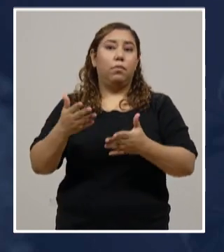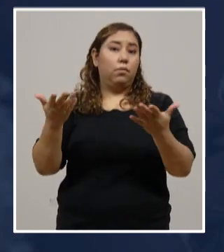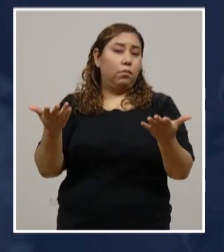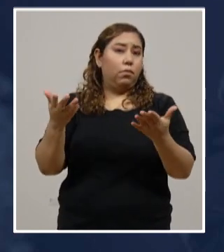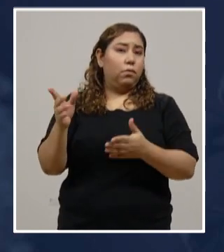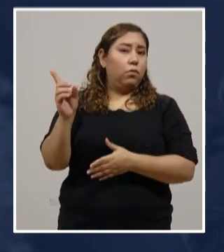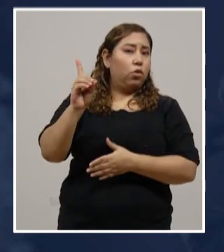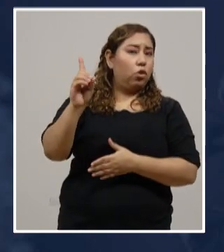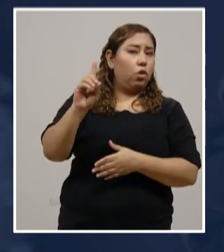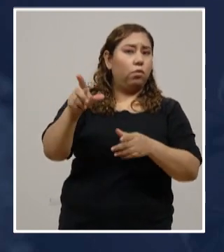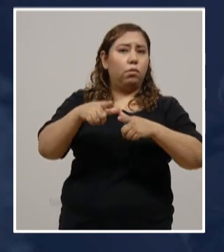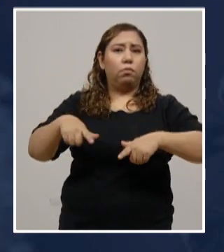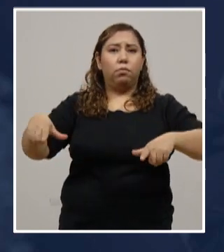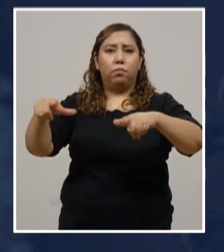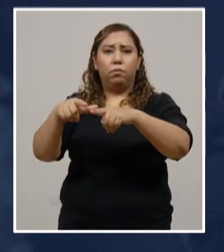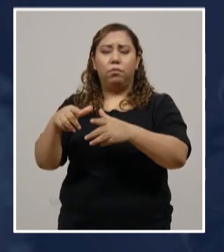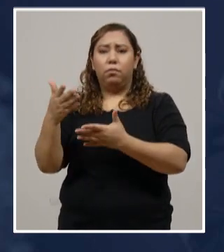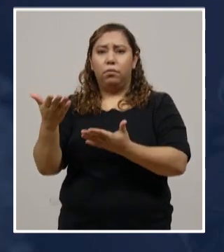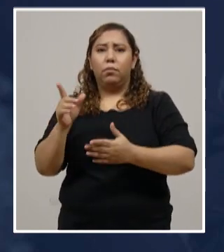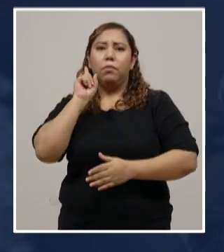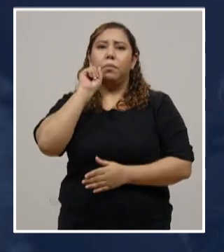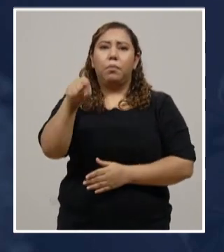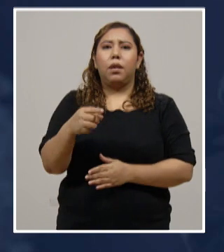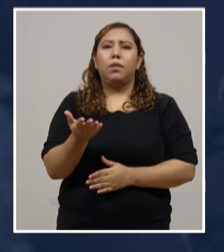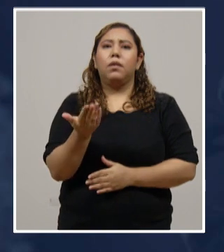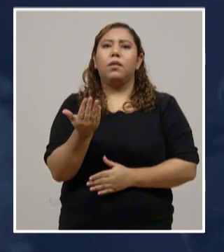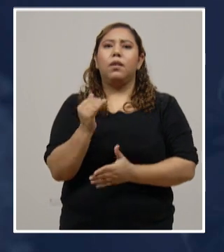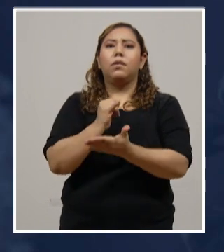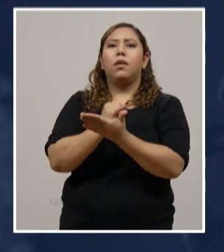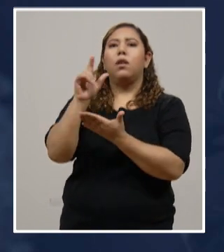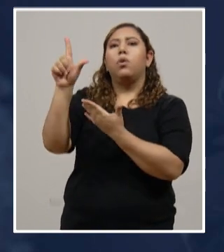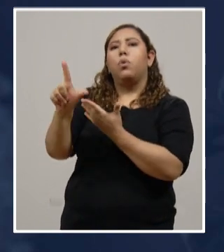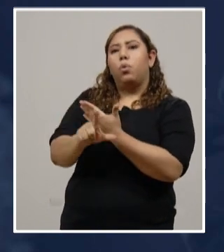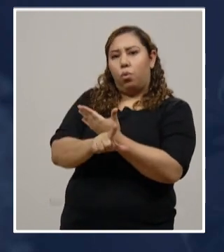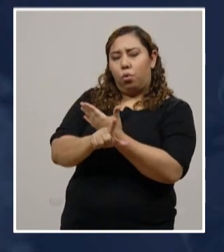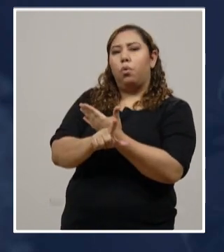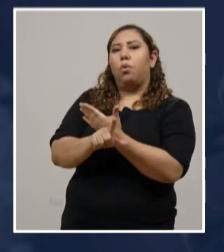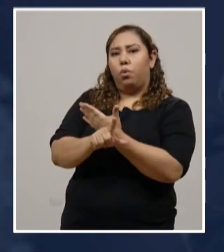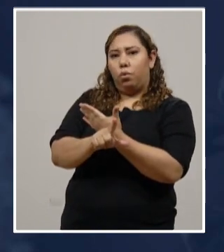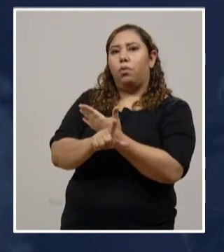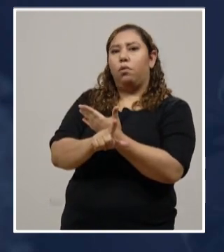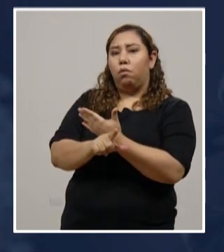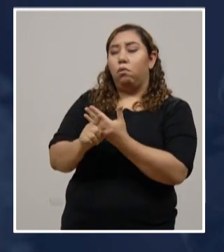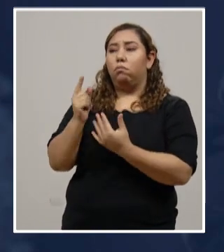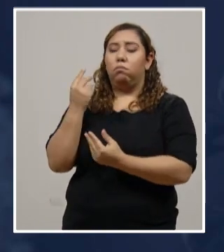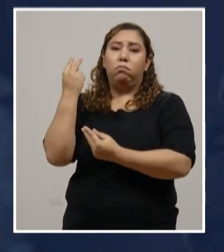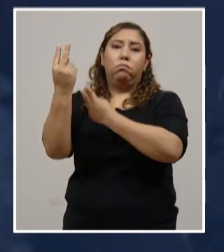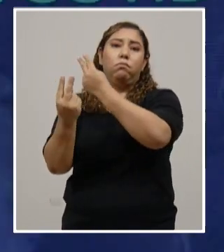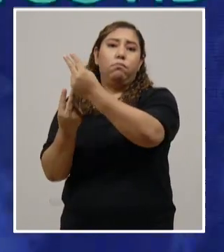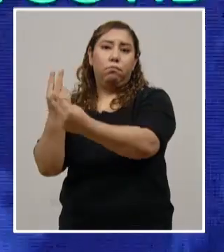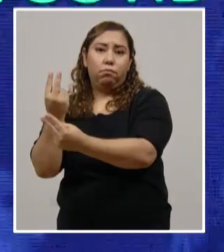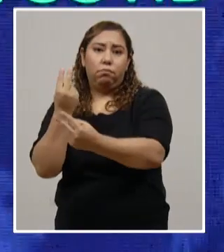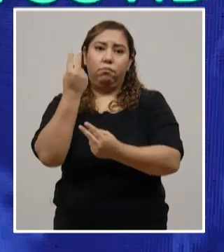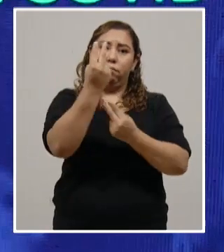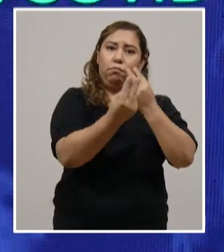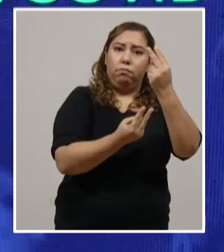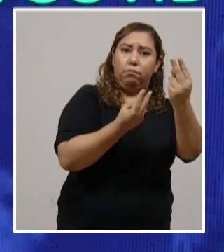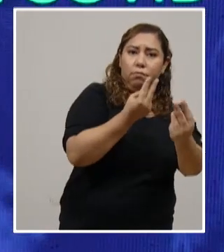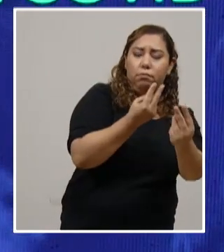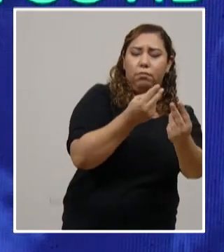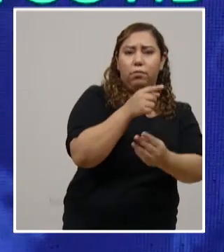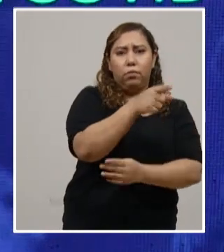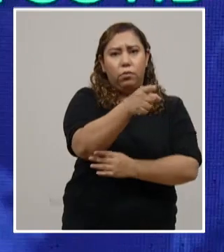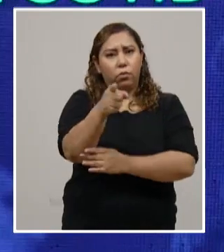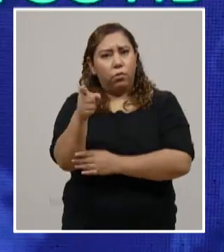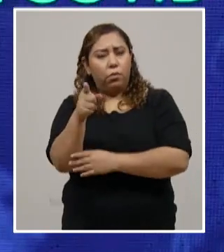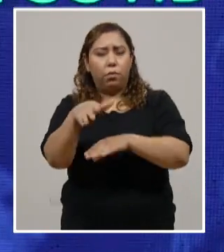barrios La Lima y La Ronda. Mañana 15 de julio, en el Distrito Central, las brigadas contra el COVID estarán visitándole,